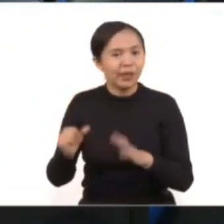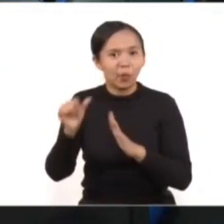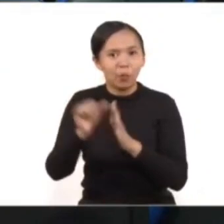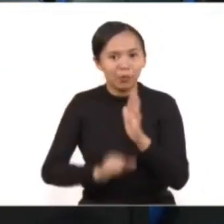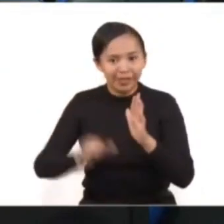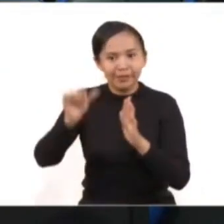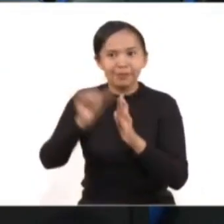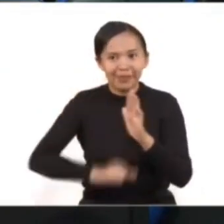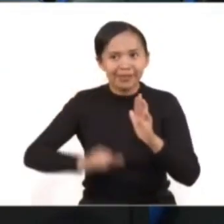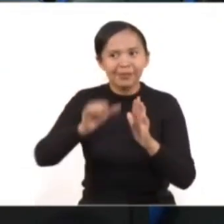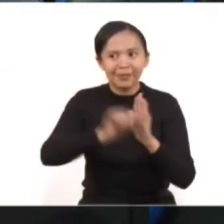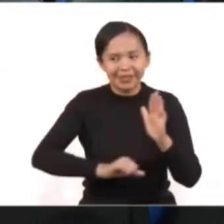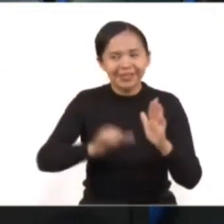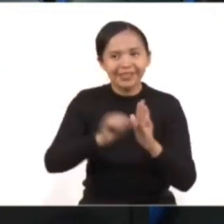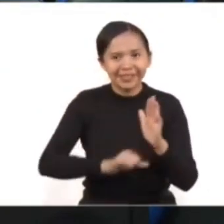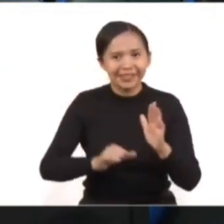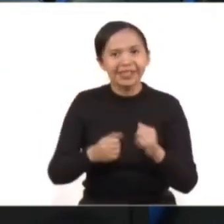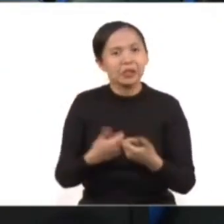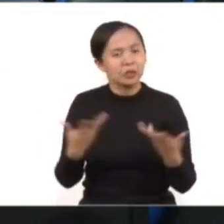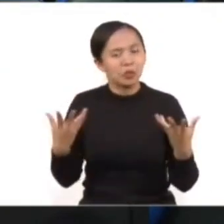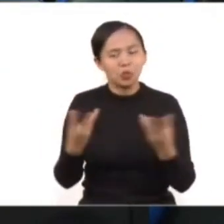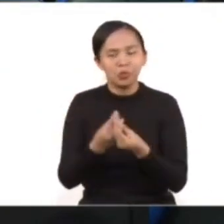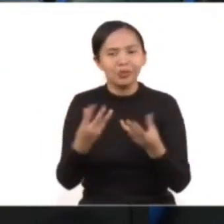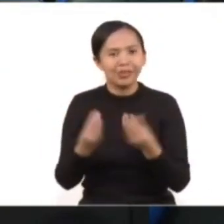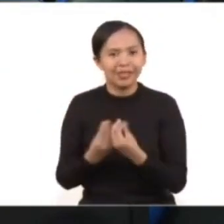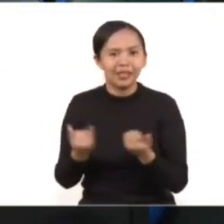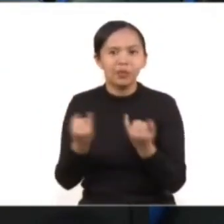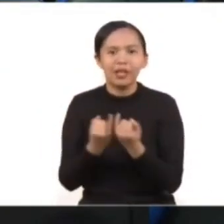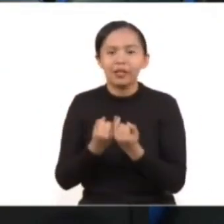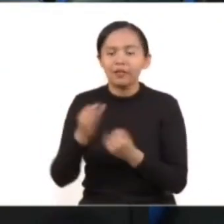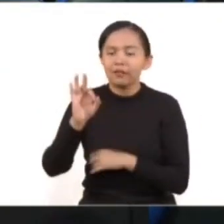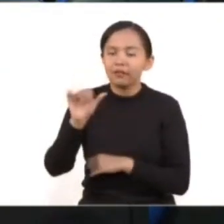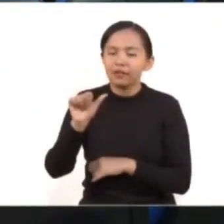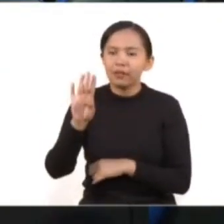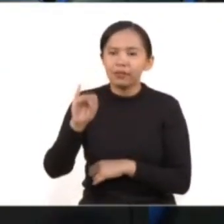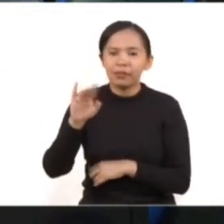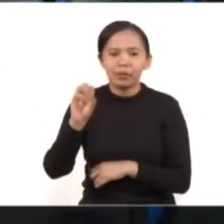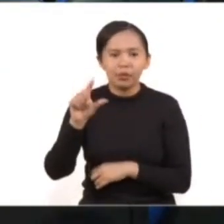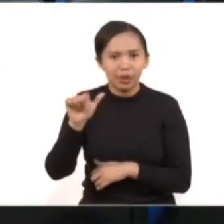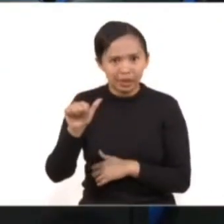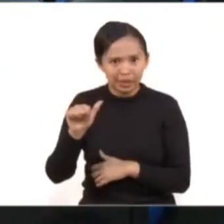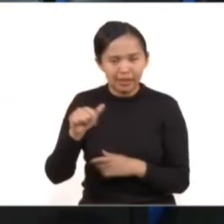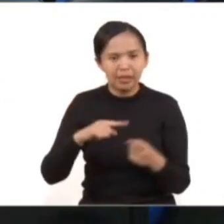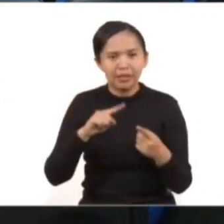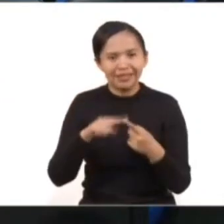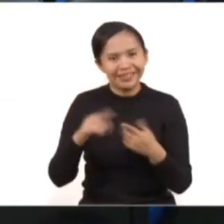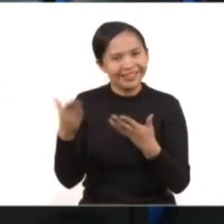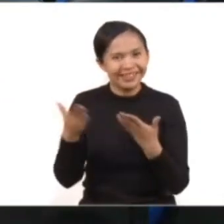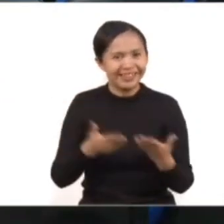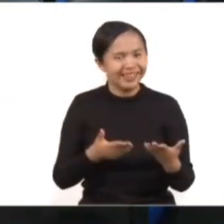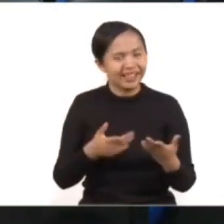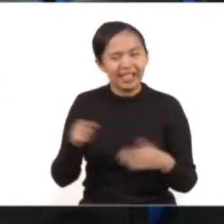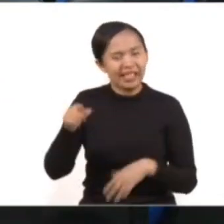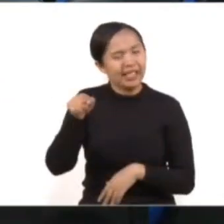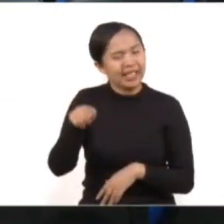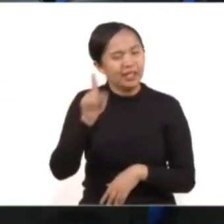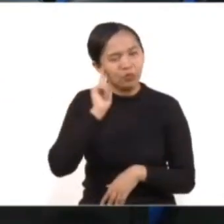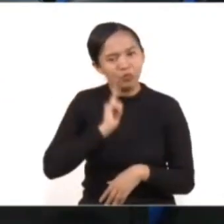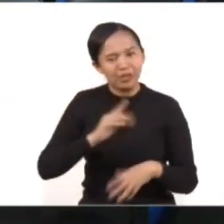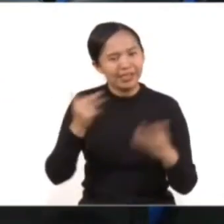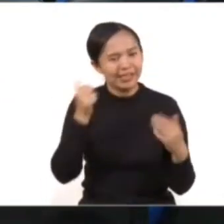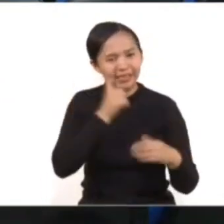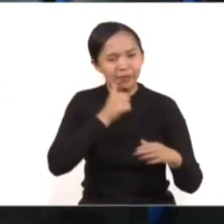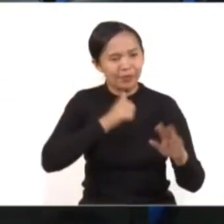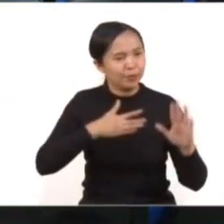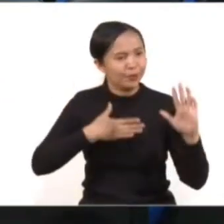al día. Hoy me da mucho gusto que esté nuevamente Fabiola con nosotros, que está muy comprometida con la